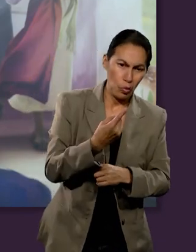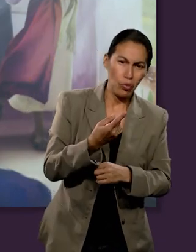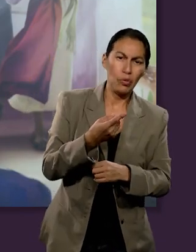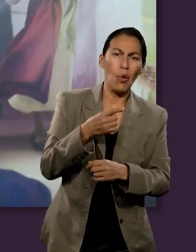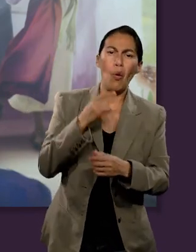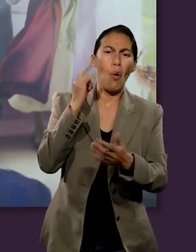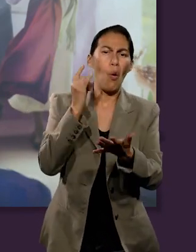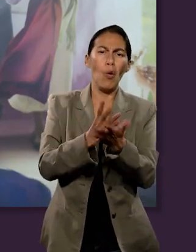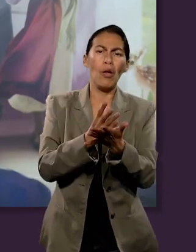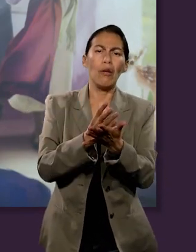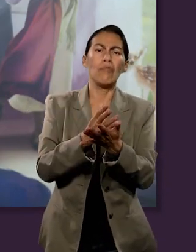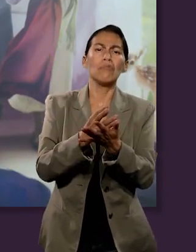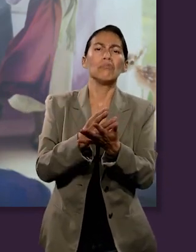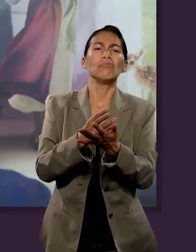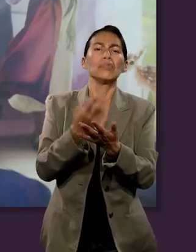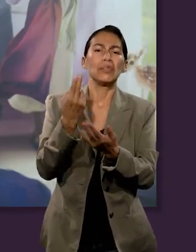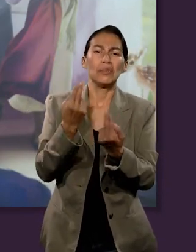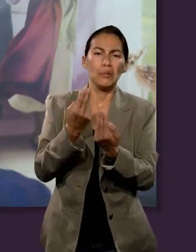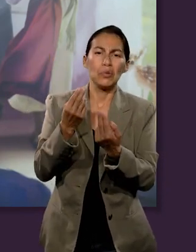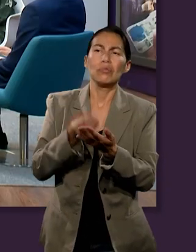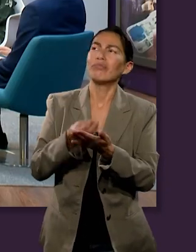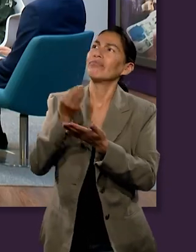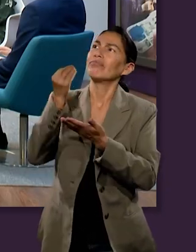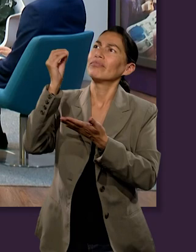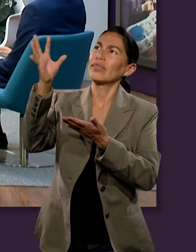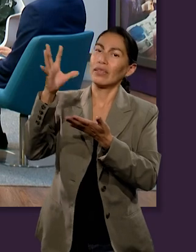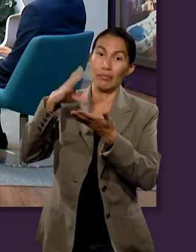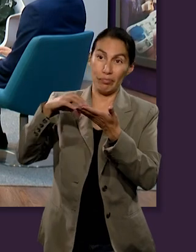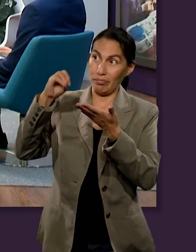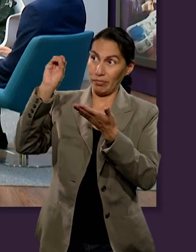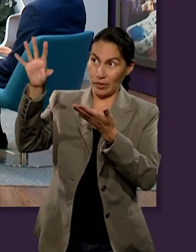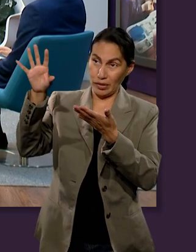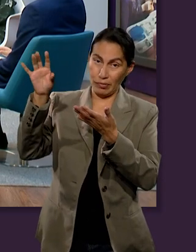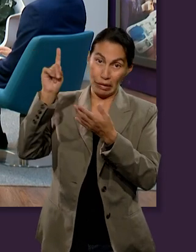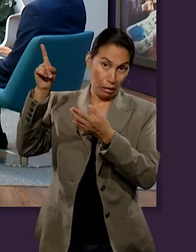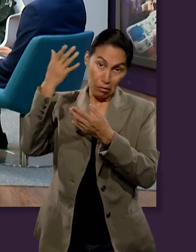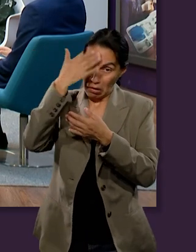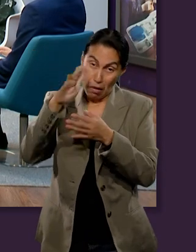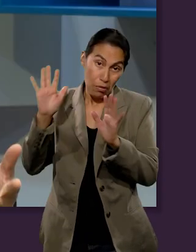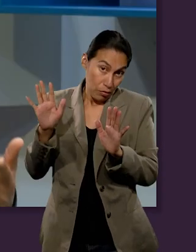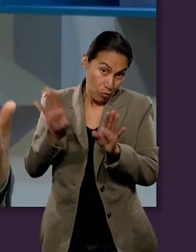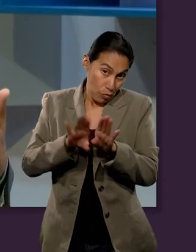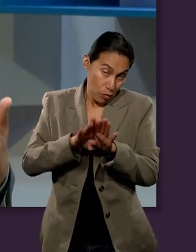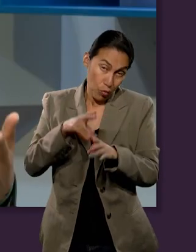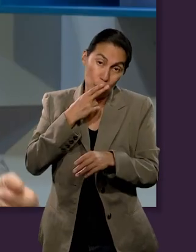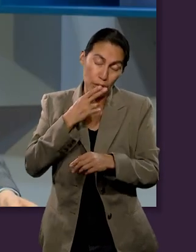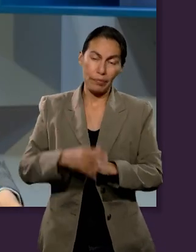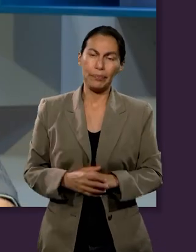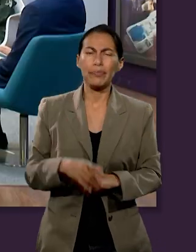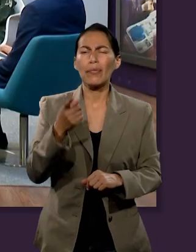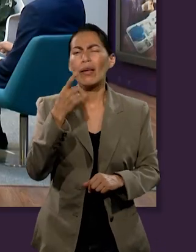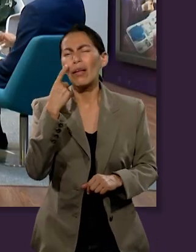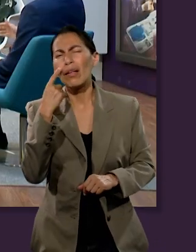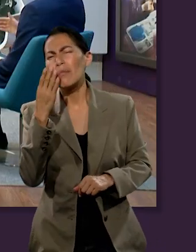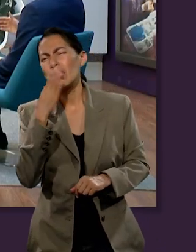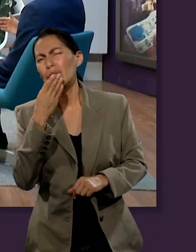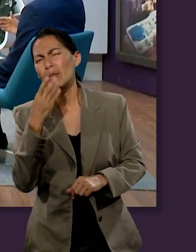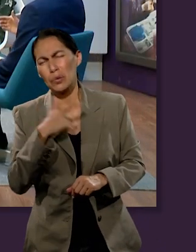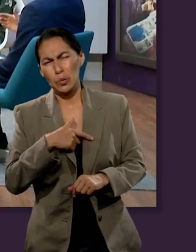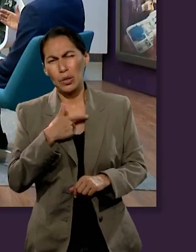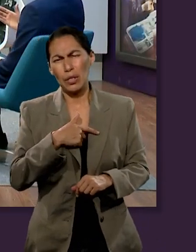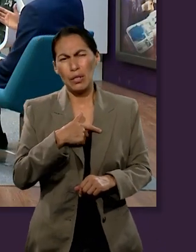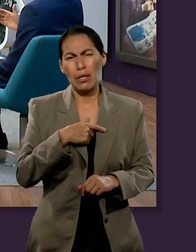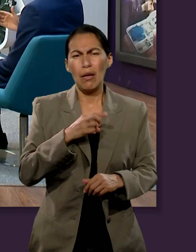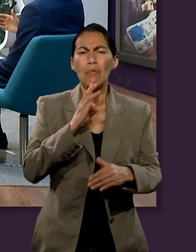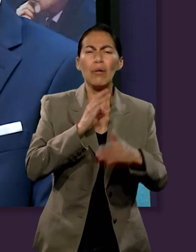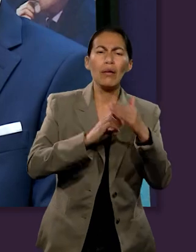nosotros solo nos toca devolverlo. Eso es lo que nos compete. Ok, me parece que es correcto. Pastor, fíjese, quisiera